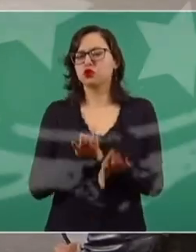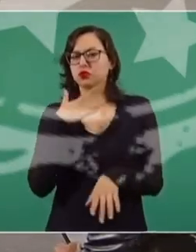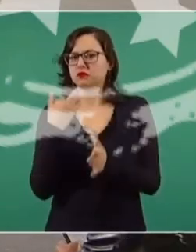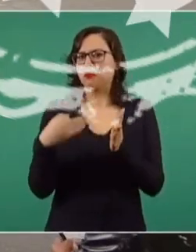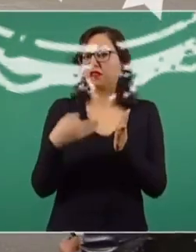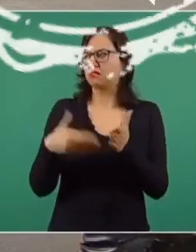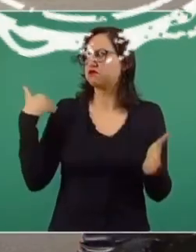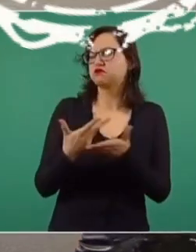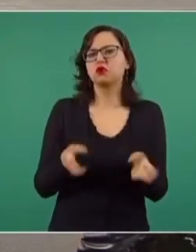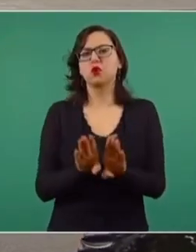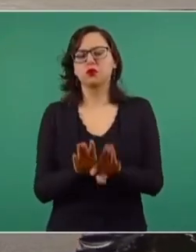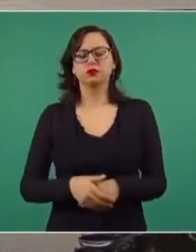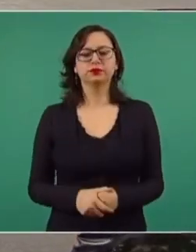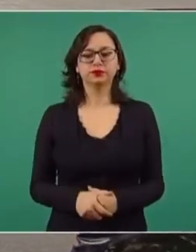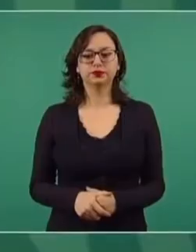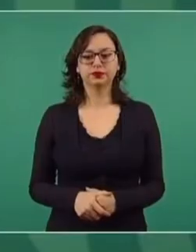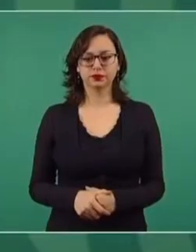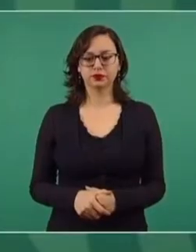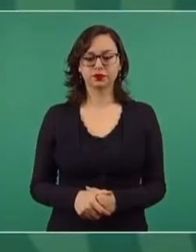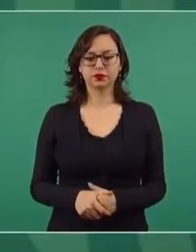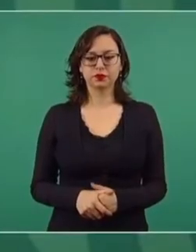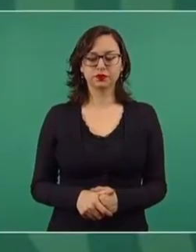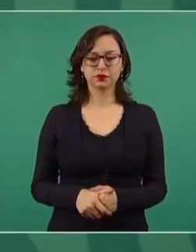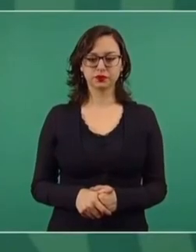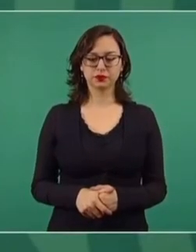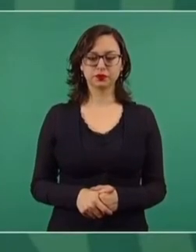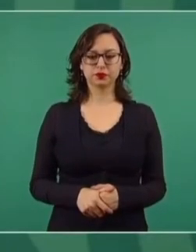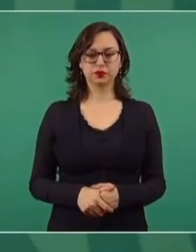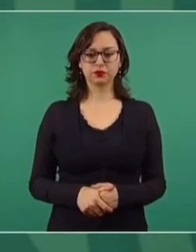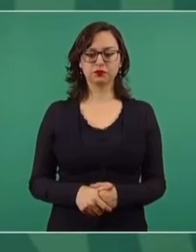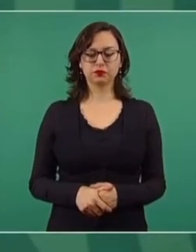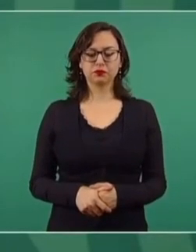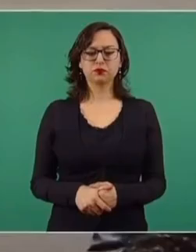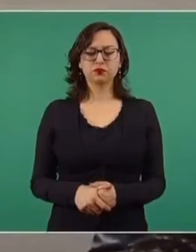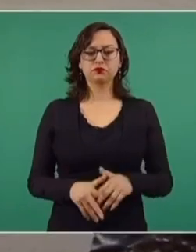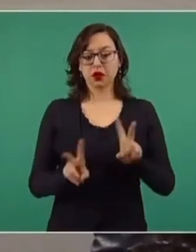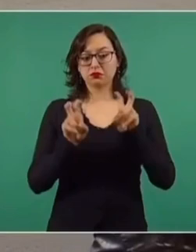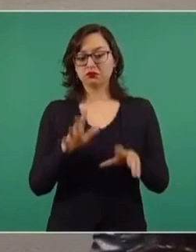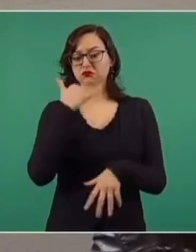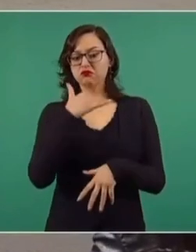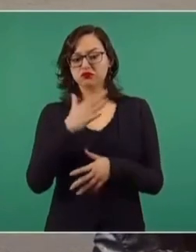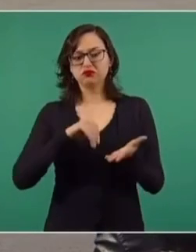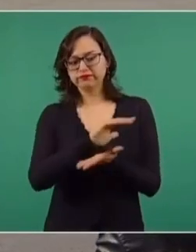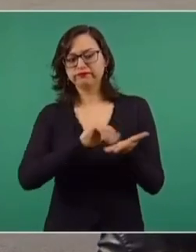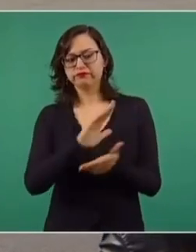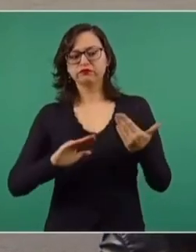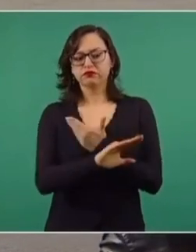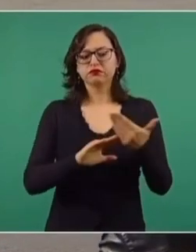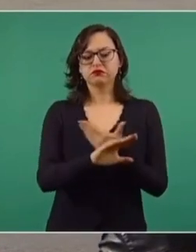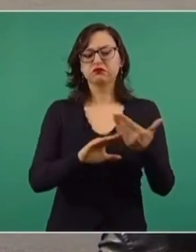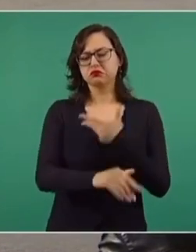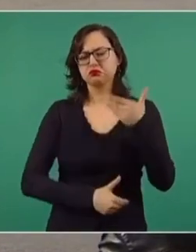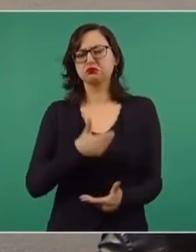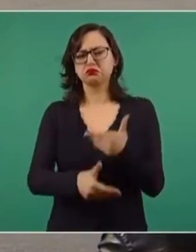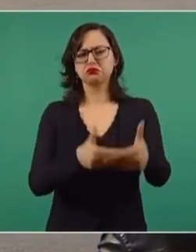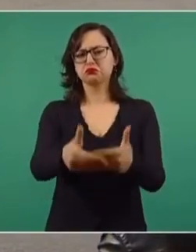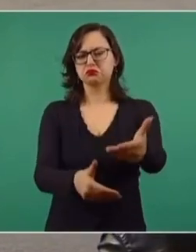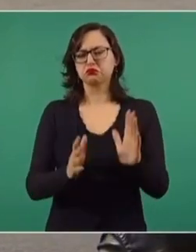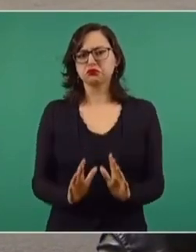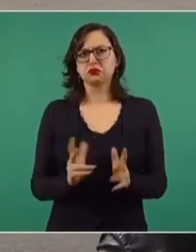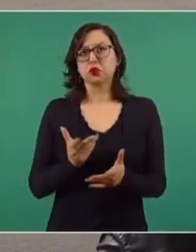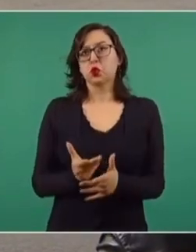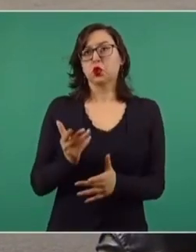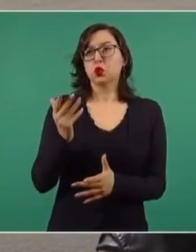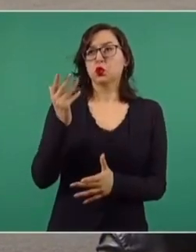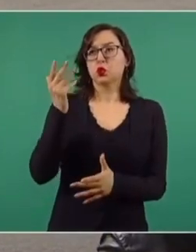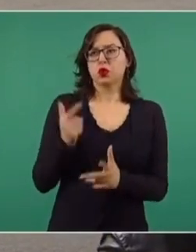Bueno, vamos avanzando en el combate a la corrupción, como lo planeamos y lo